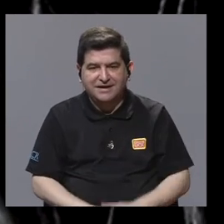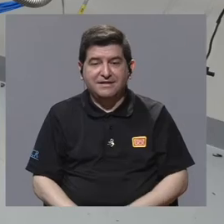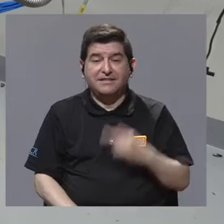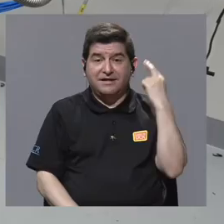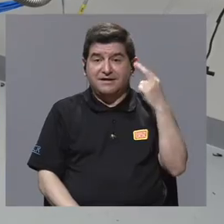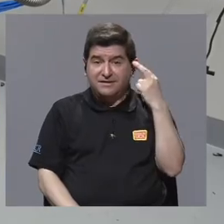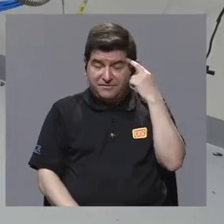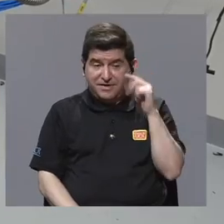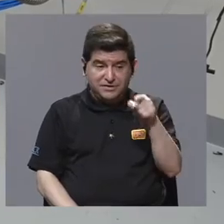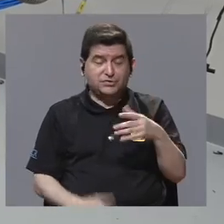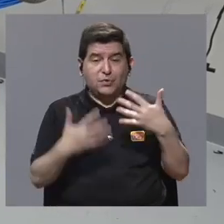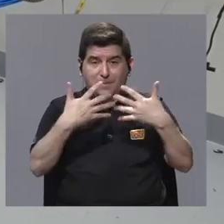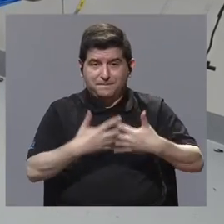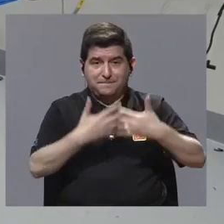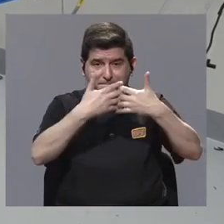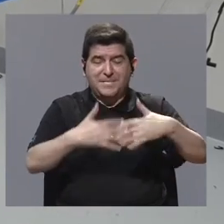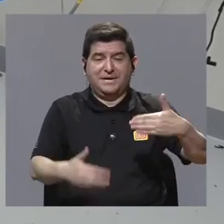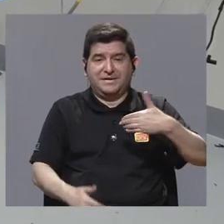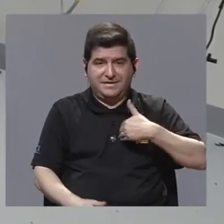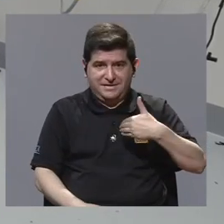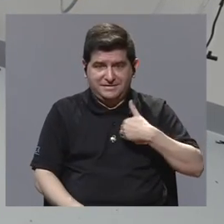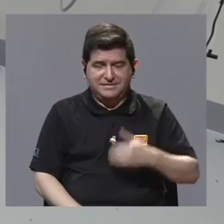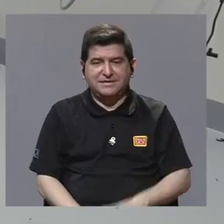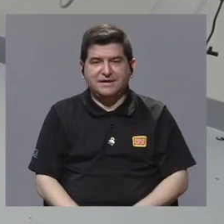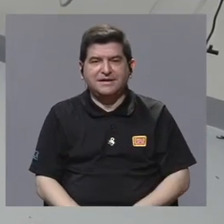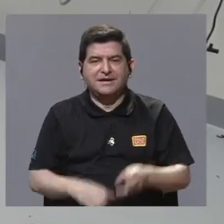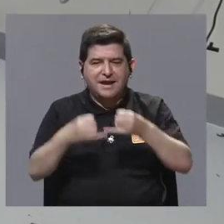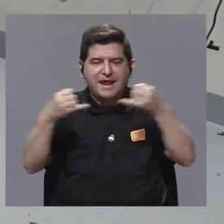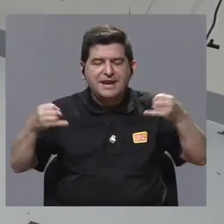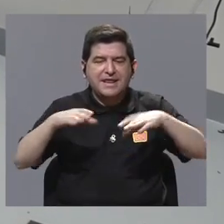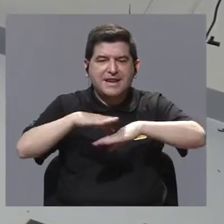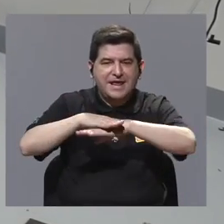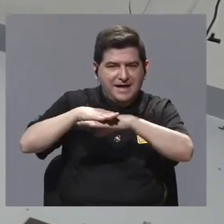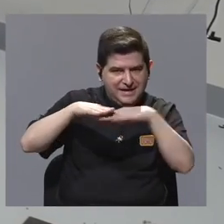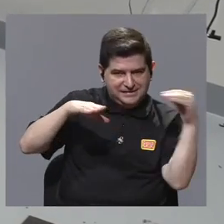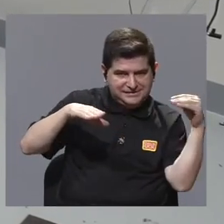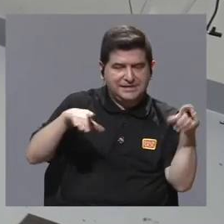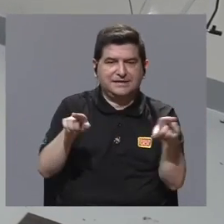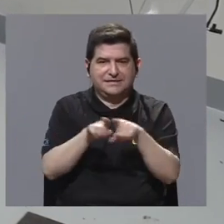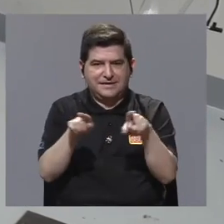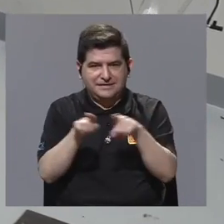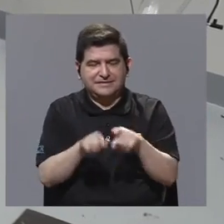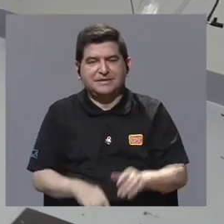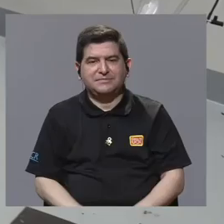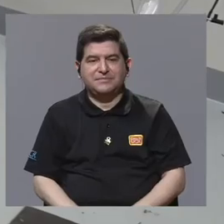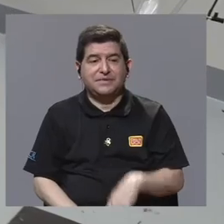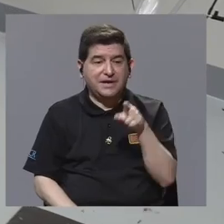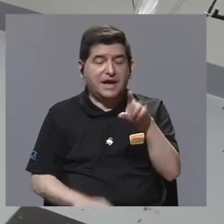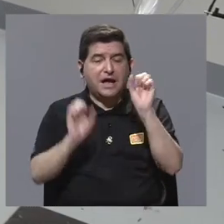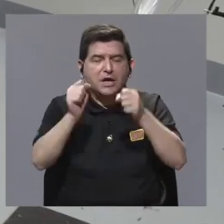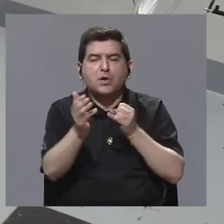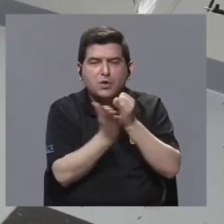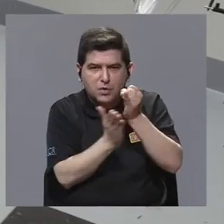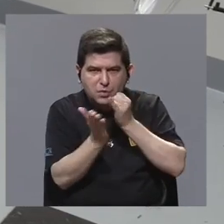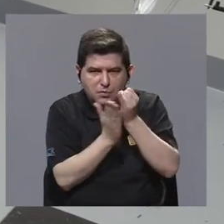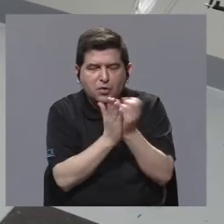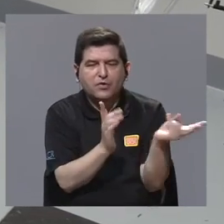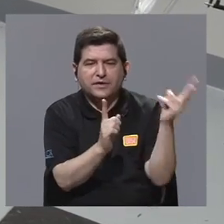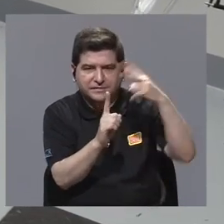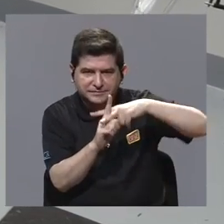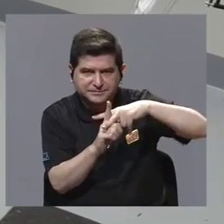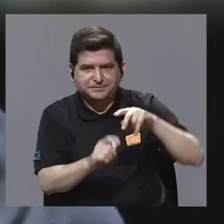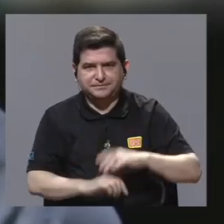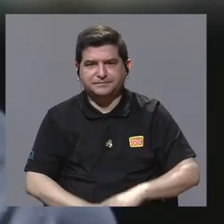eso el ciclotron cuenta con lo que se llama una línea externa que también viene en el ciclotron para hacer investigaciones